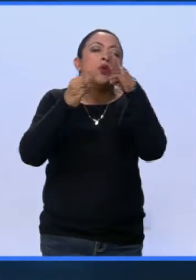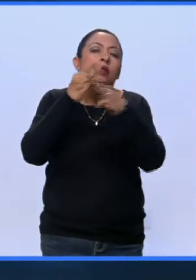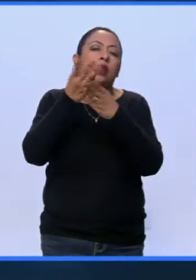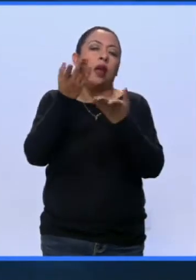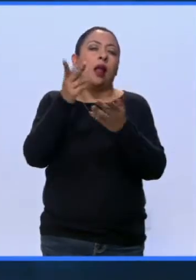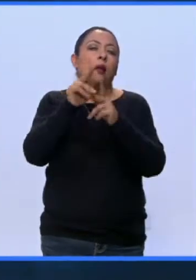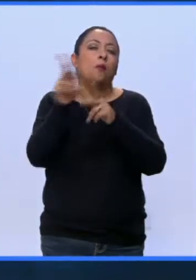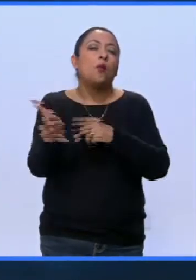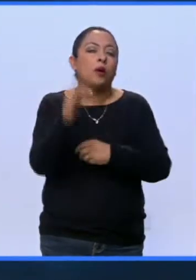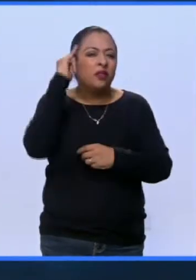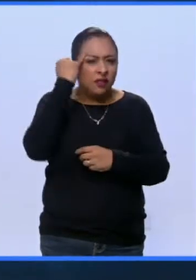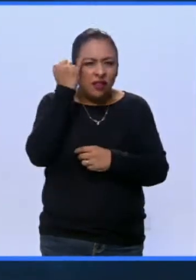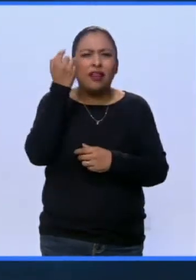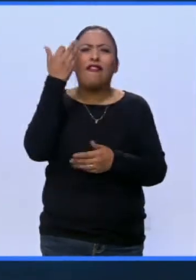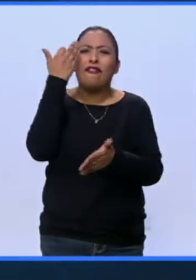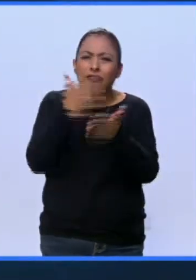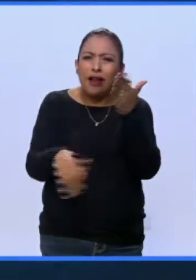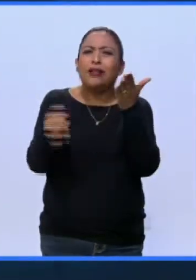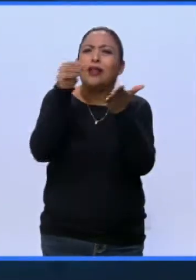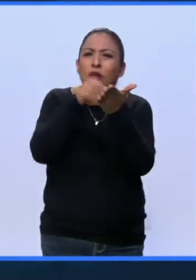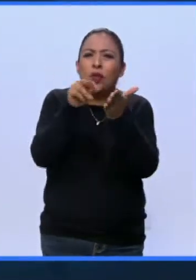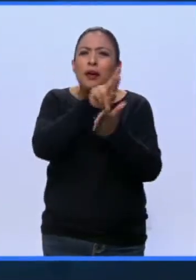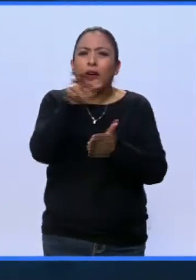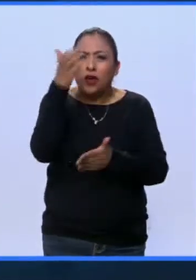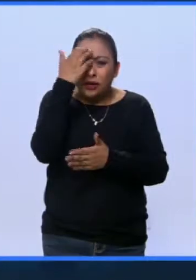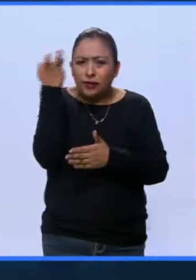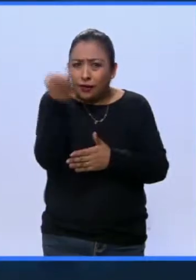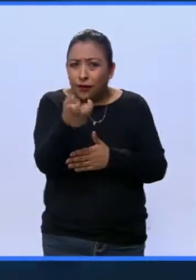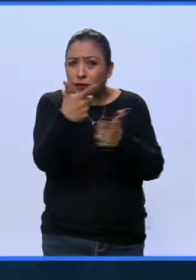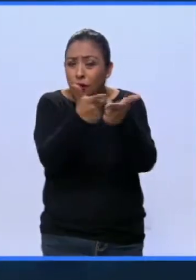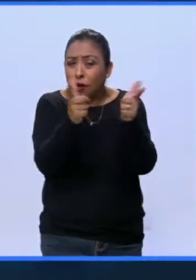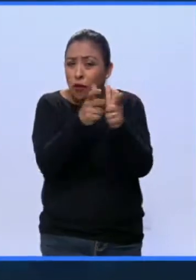hay una deuda pendiente en el reconocimiento de esta población.